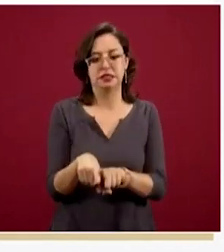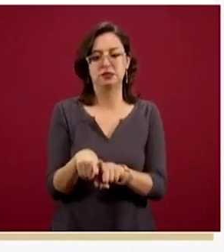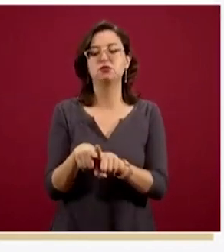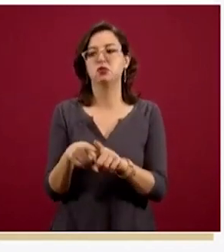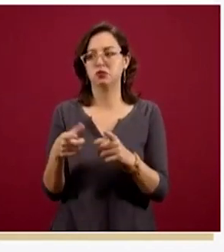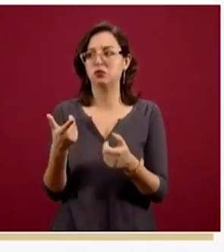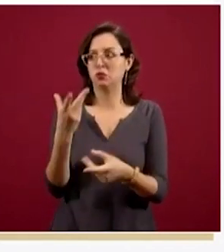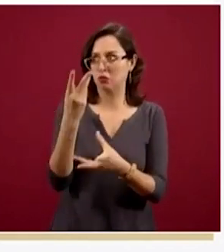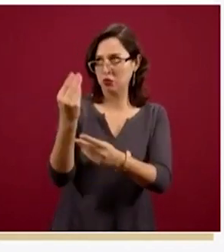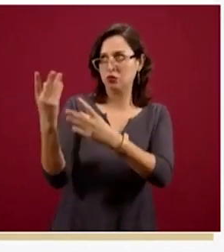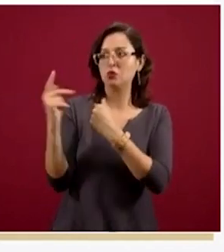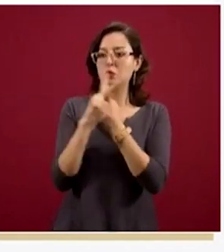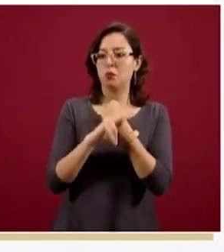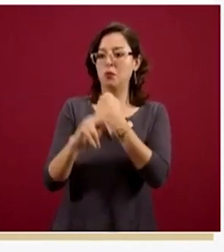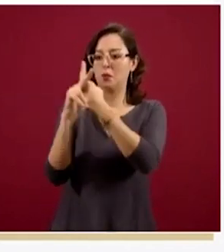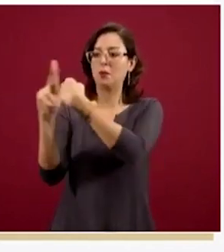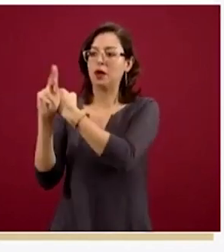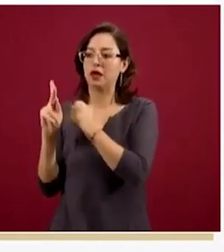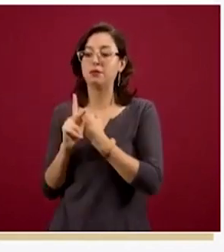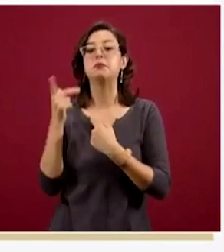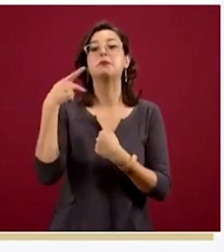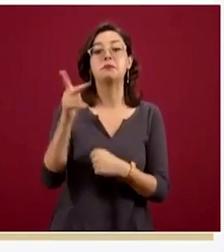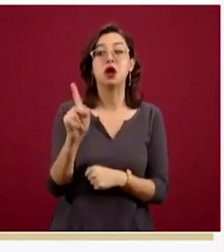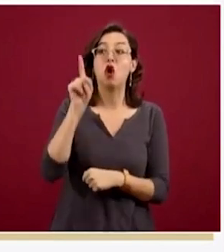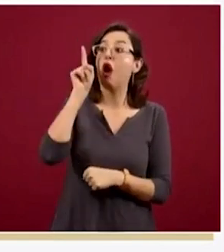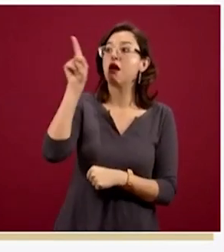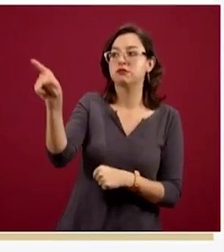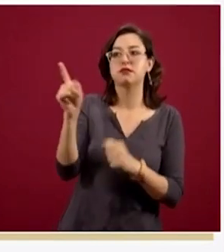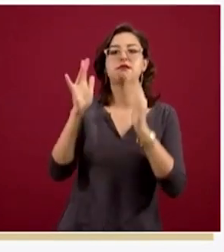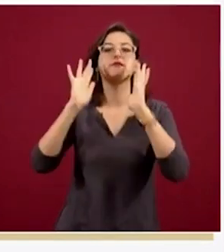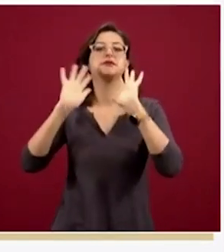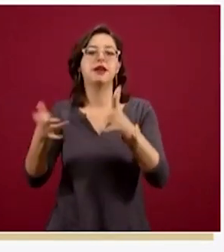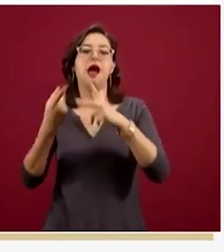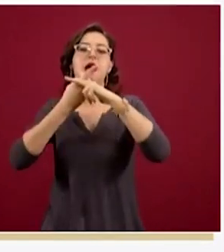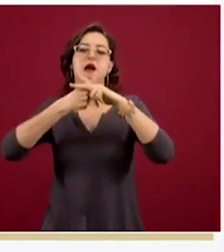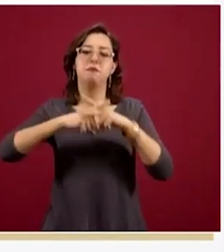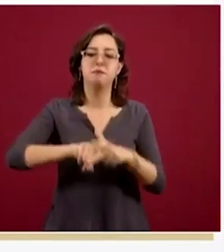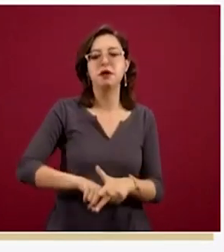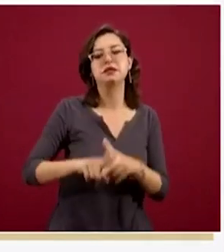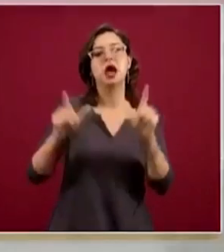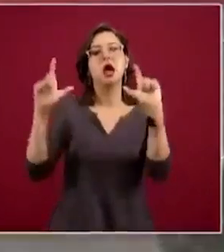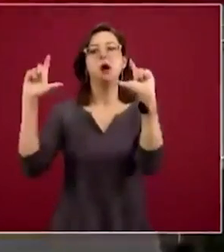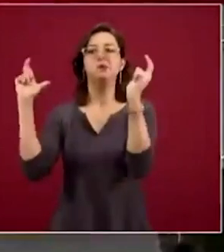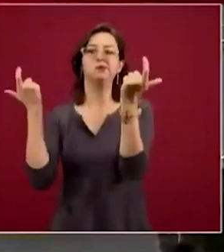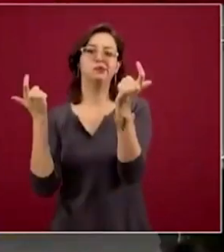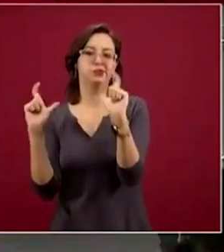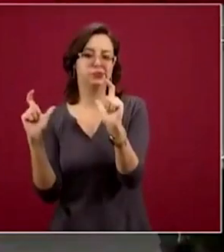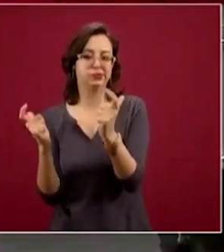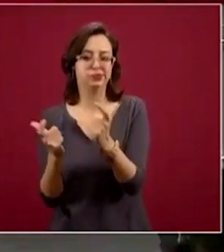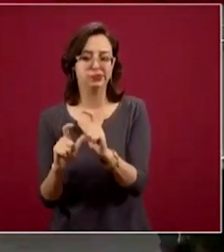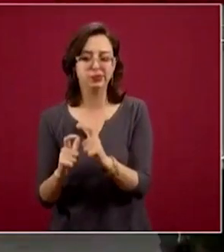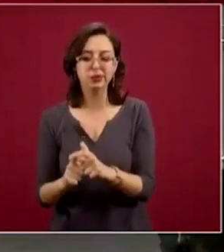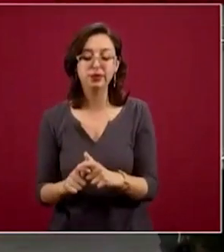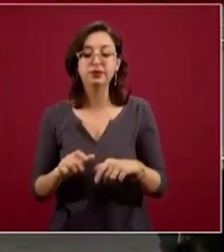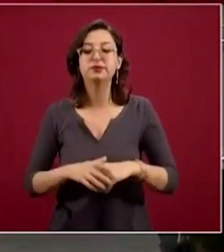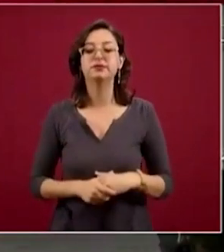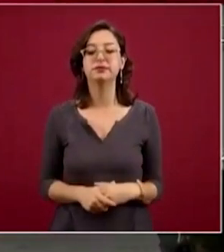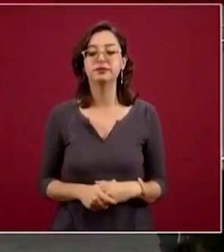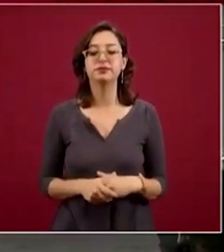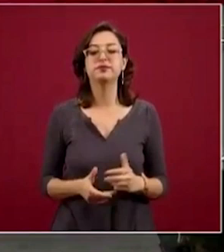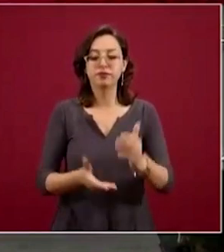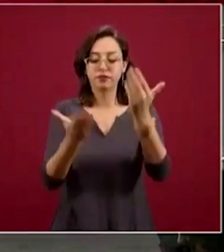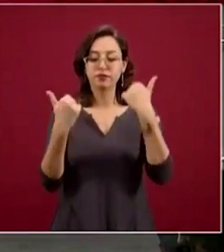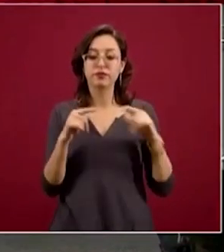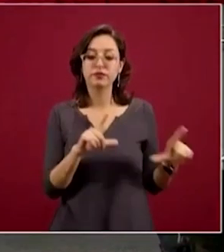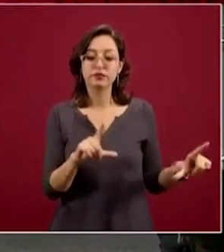que también están ya en una fase de descenso de sus curvas epidémicas correspondientes. La siguiente, por favor.